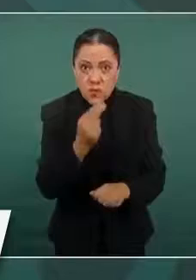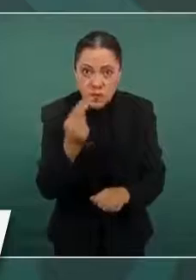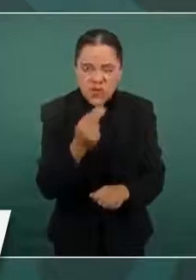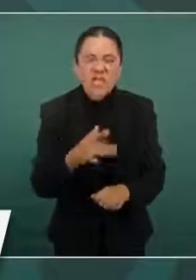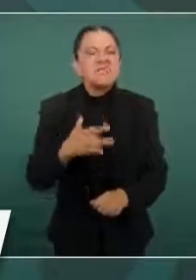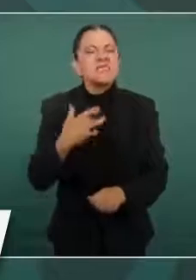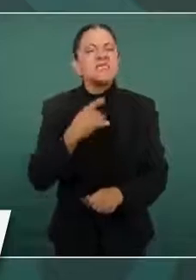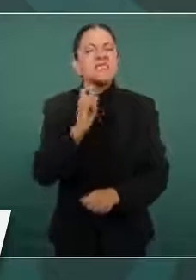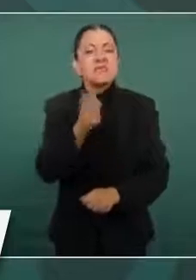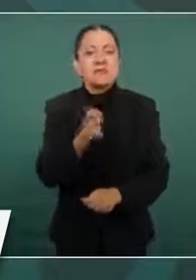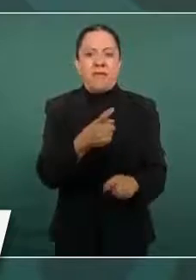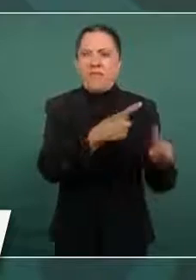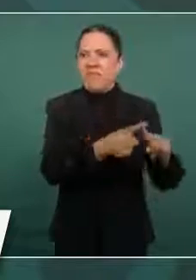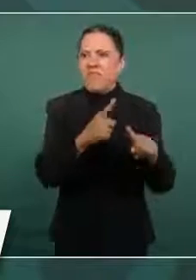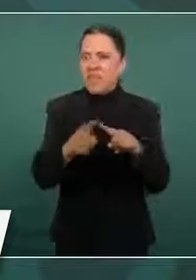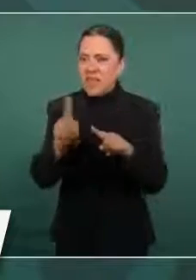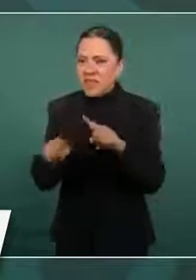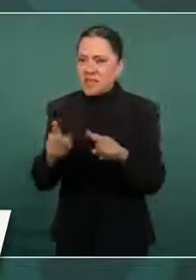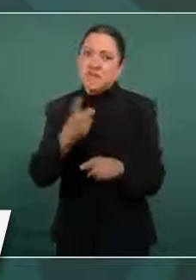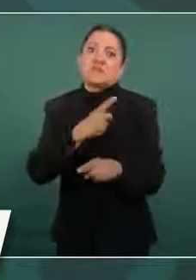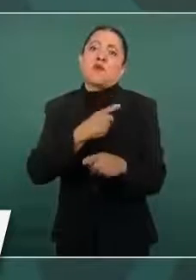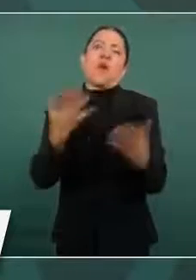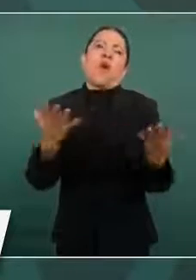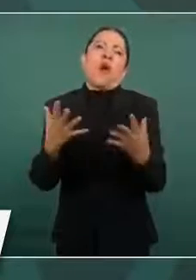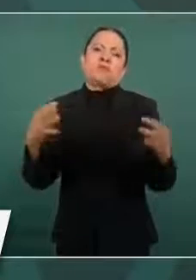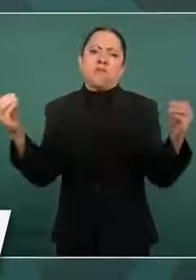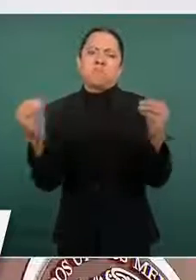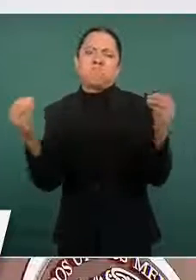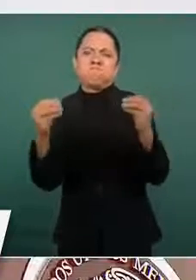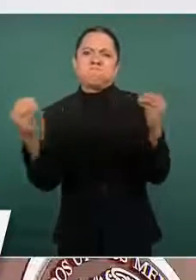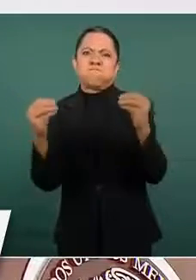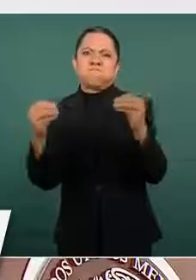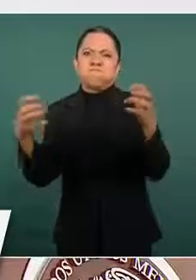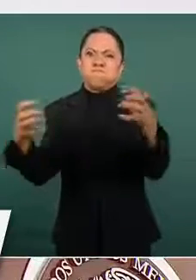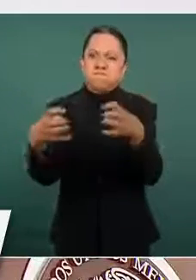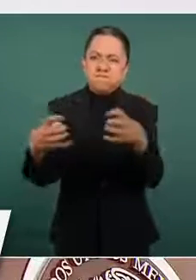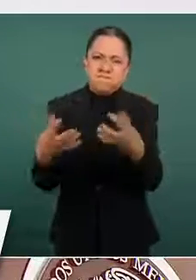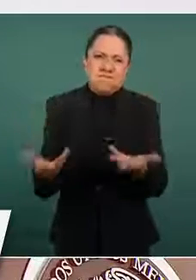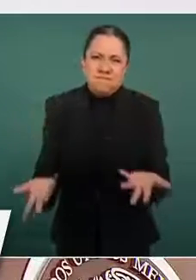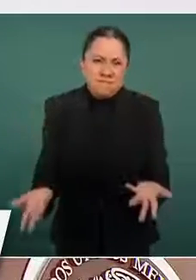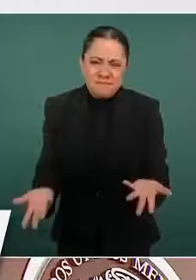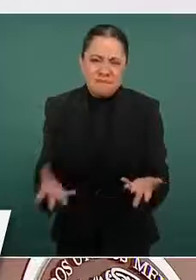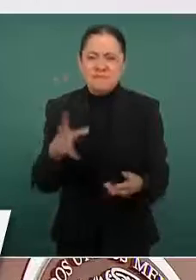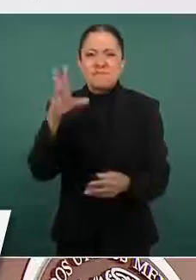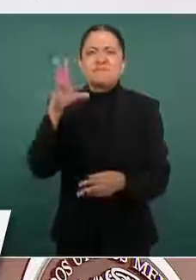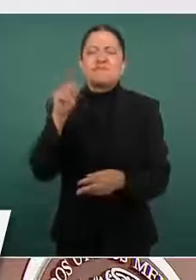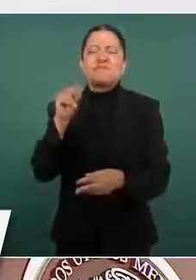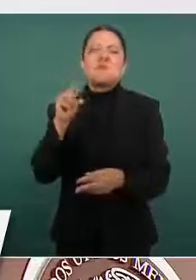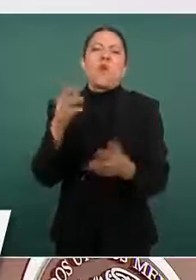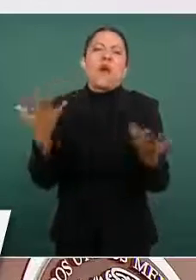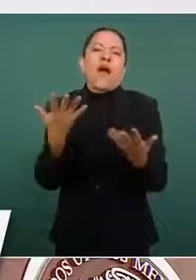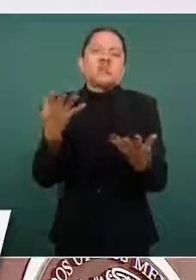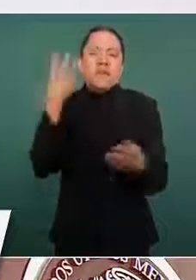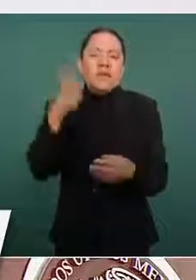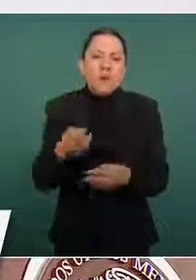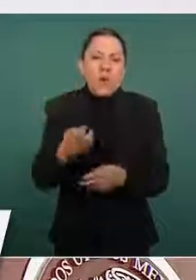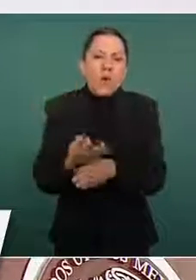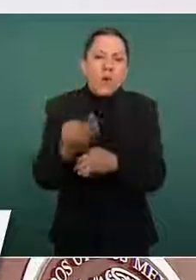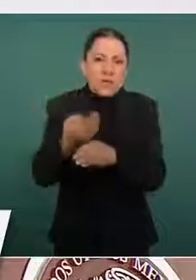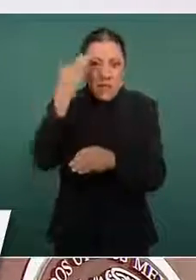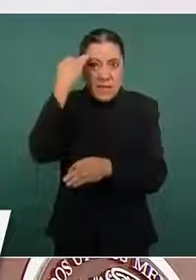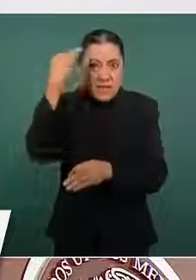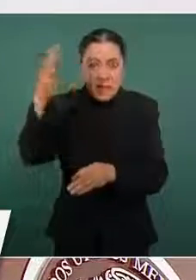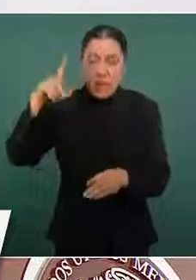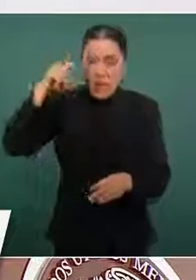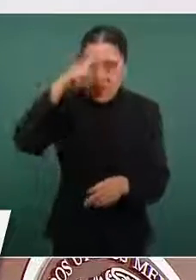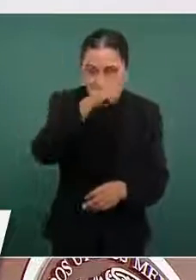diferencias no genera más que confrontación, que no suman en estos tiempos tan difíciles. México nos